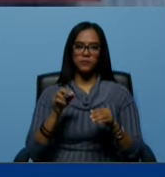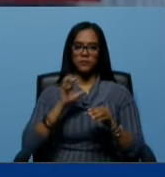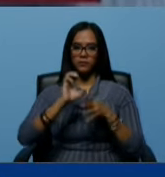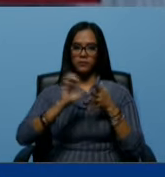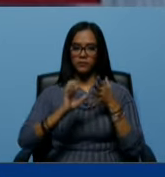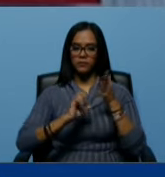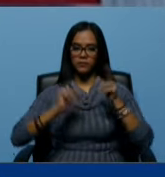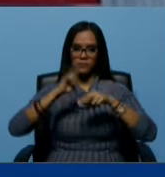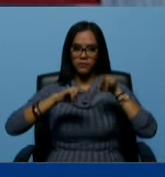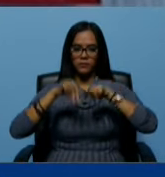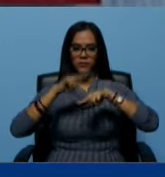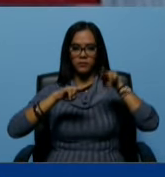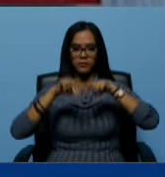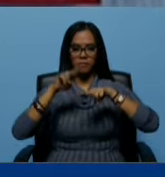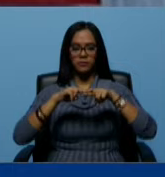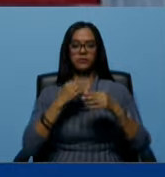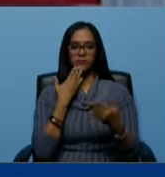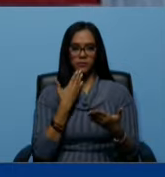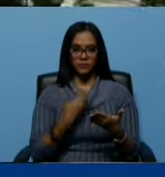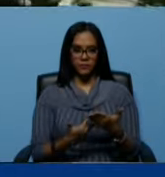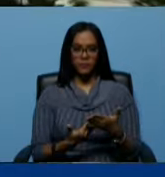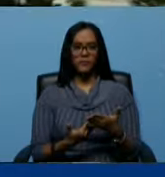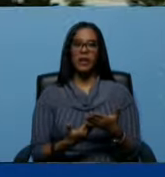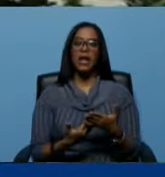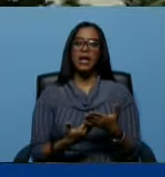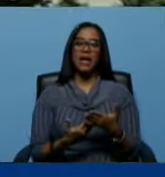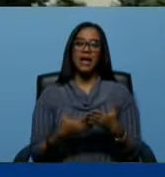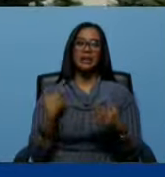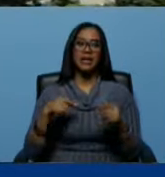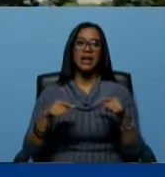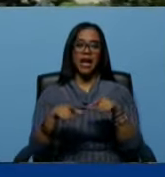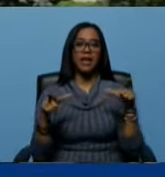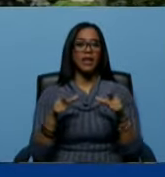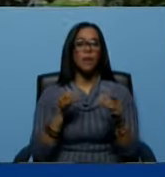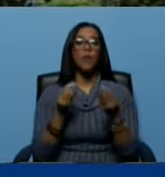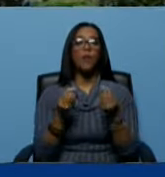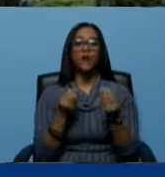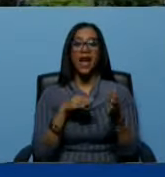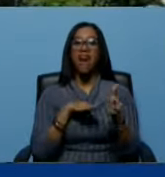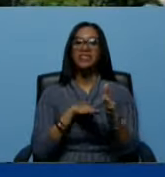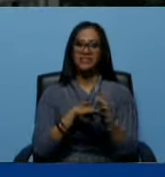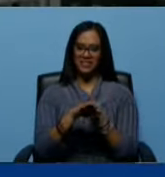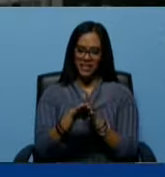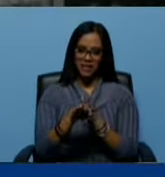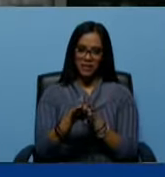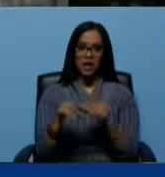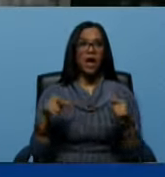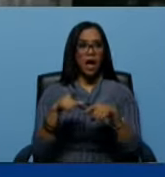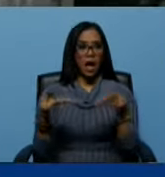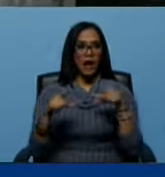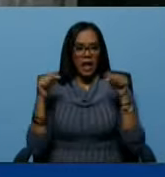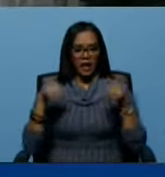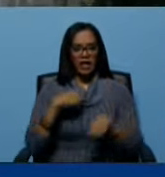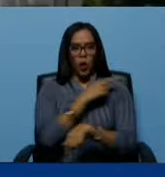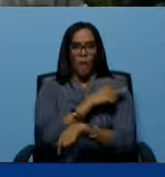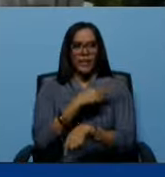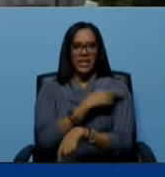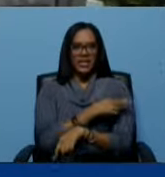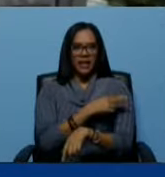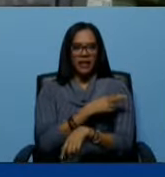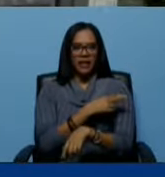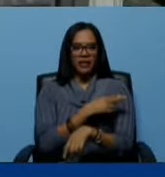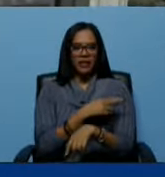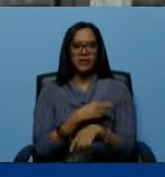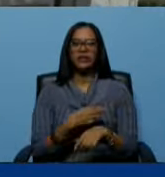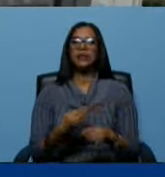que nos ayuda a tener áreas muy avanzadas, áreas que este hospital, un hospital de alta